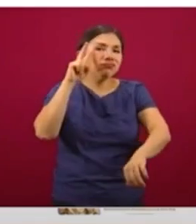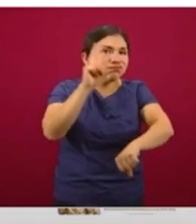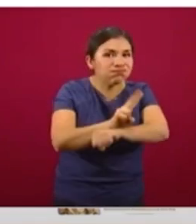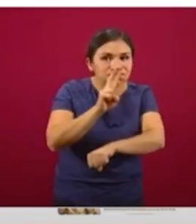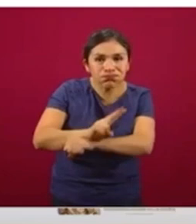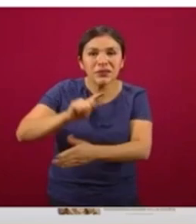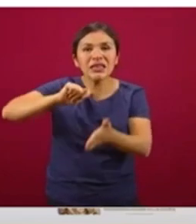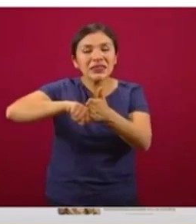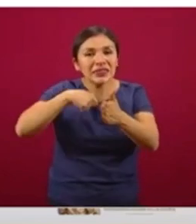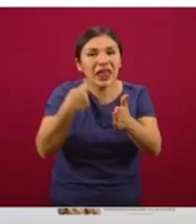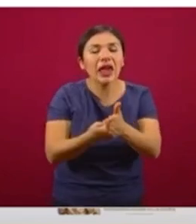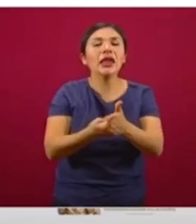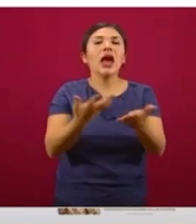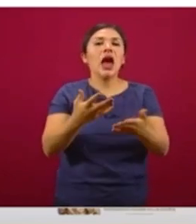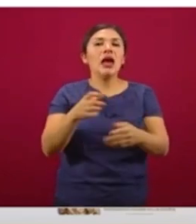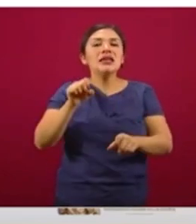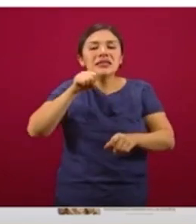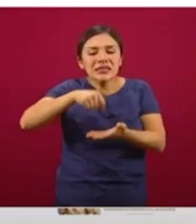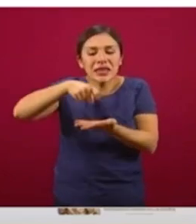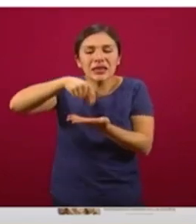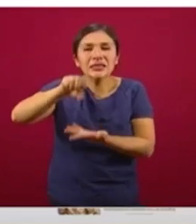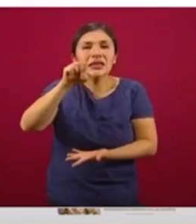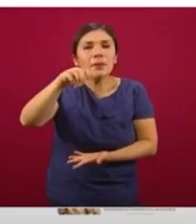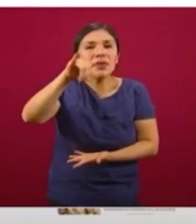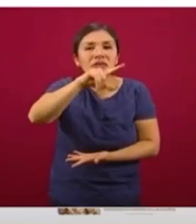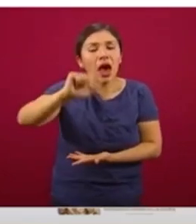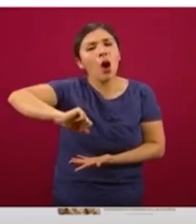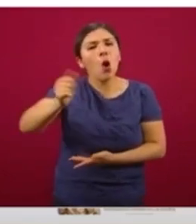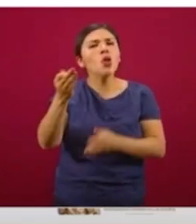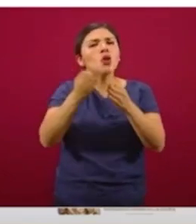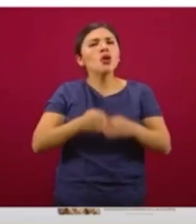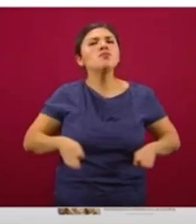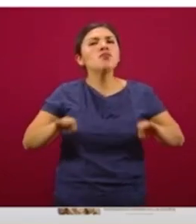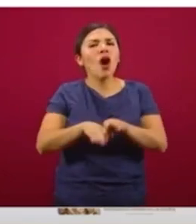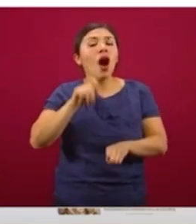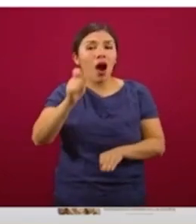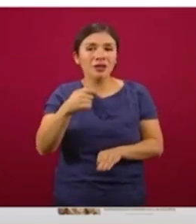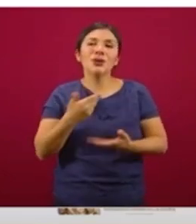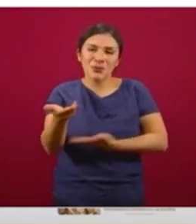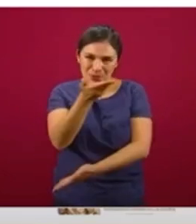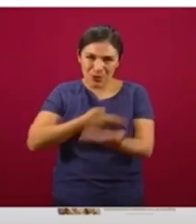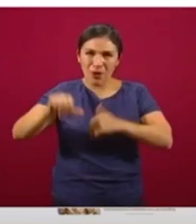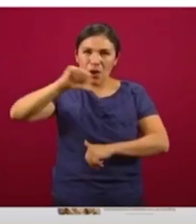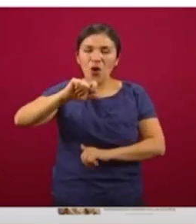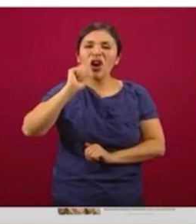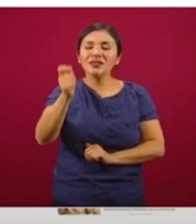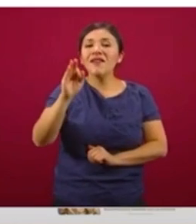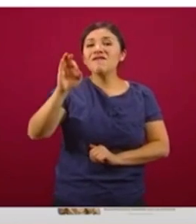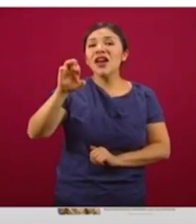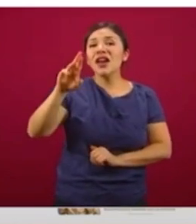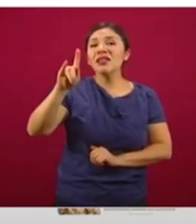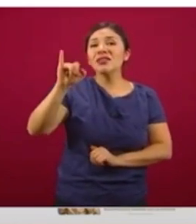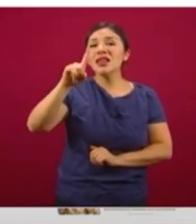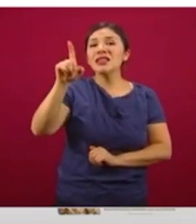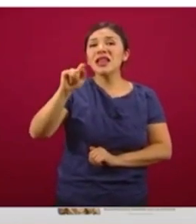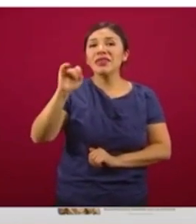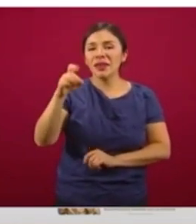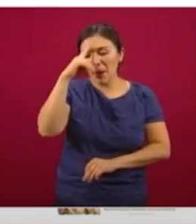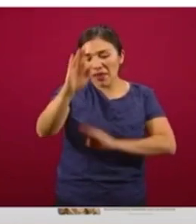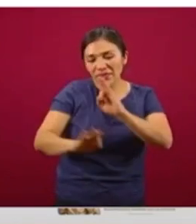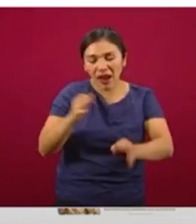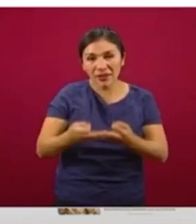y algo muy importante con lo cual vamos a compartir con ustedes los fertilizantes. Estos elementos